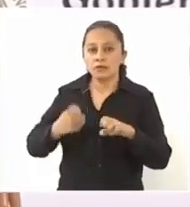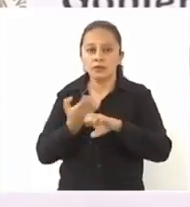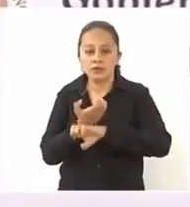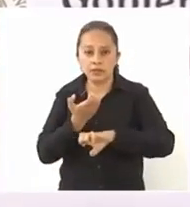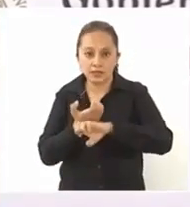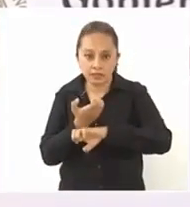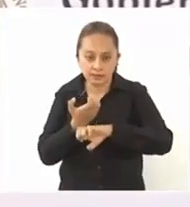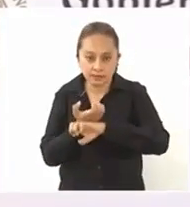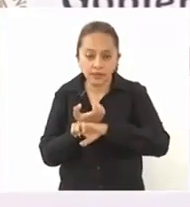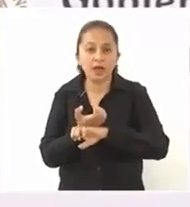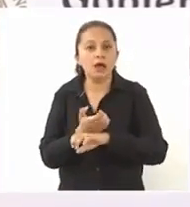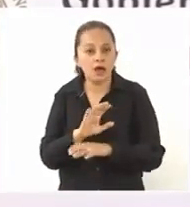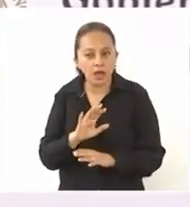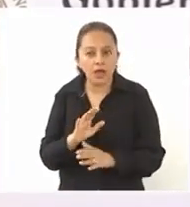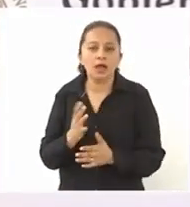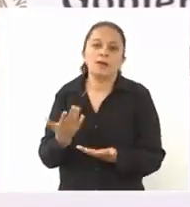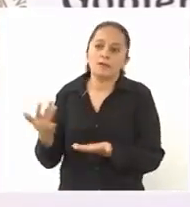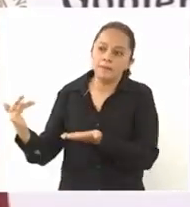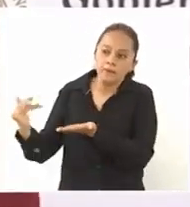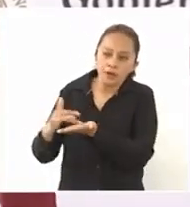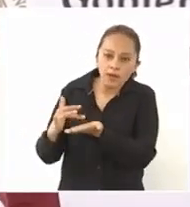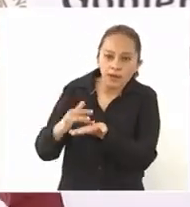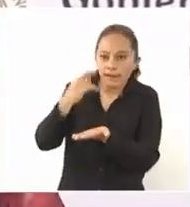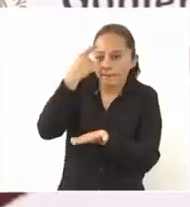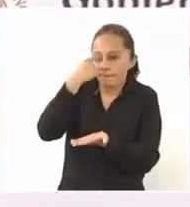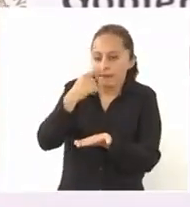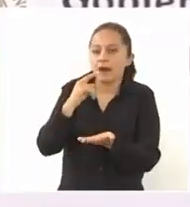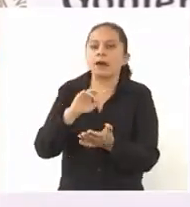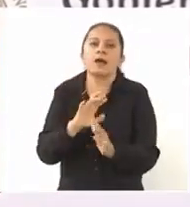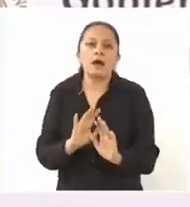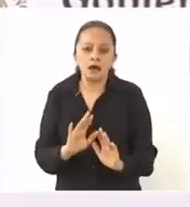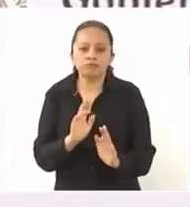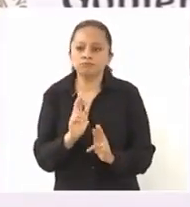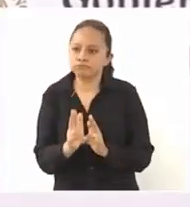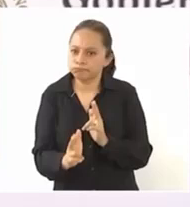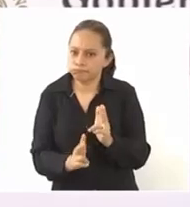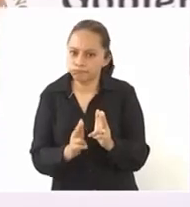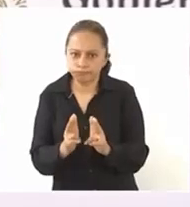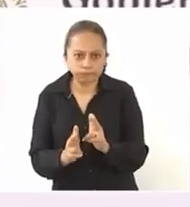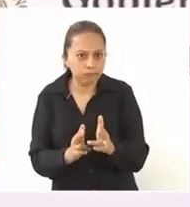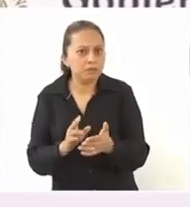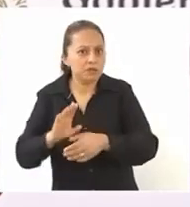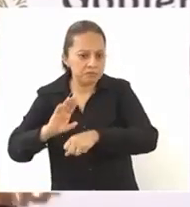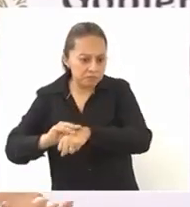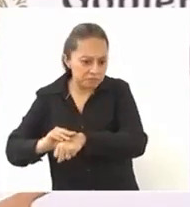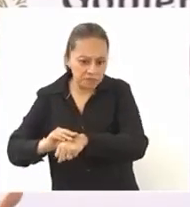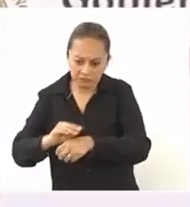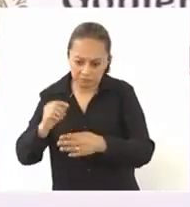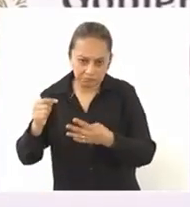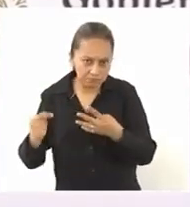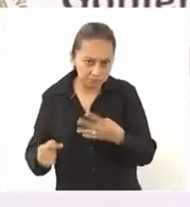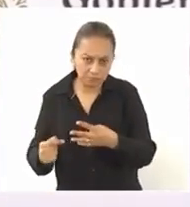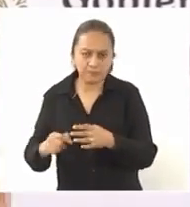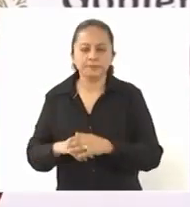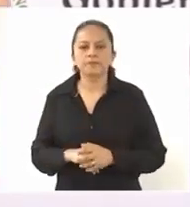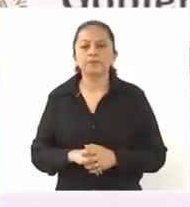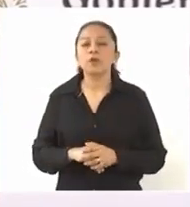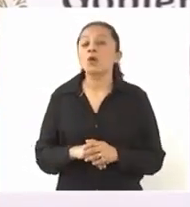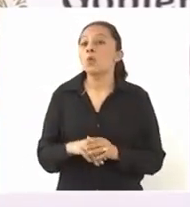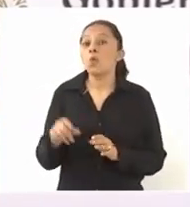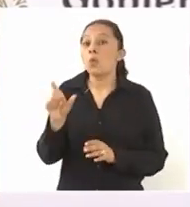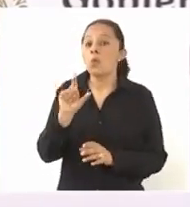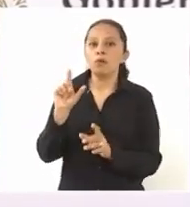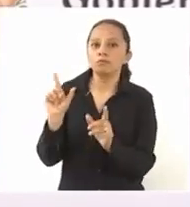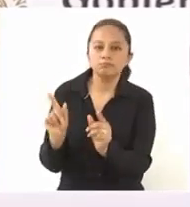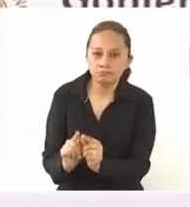de vía y a facilitarnos todo lo que se requiera para el tren. ¿Cuándo va a estar listo? Pues queremos,